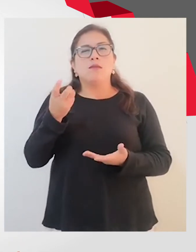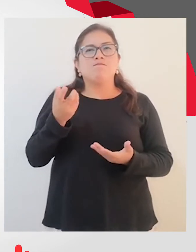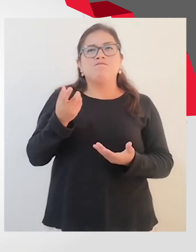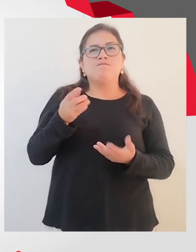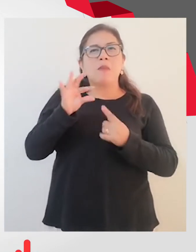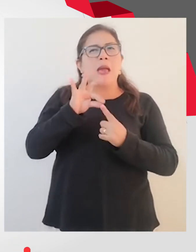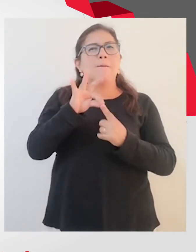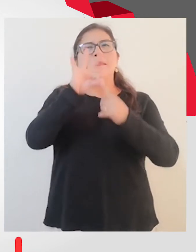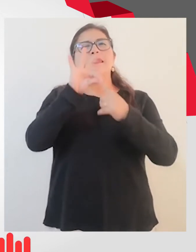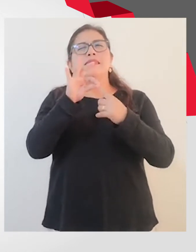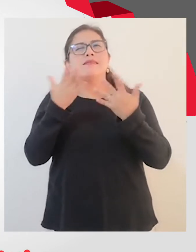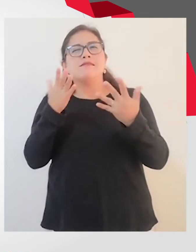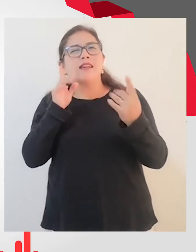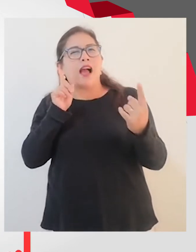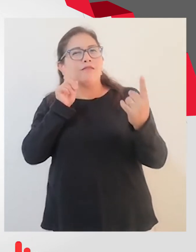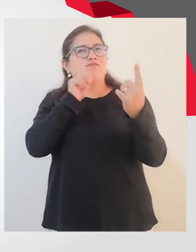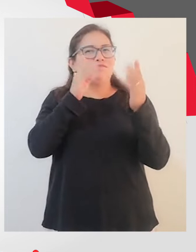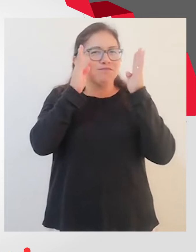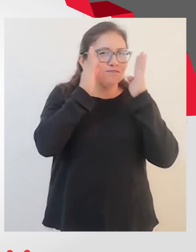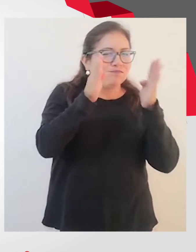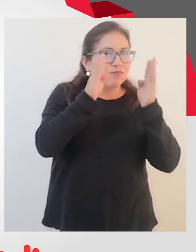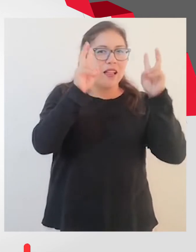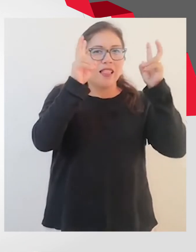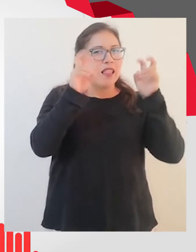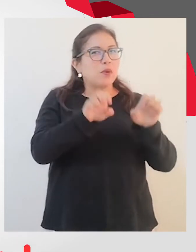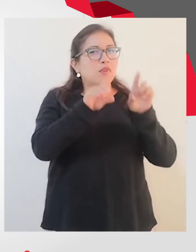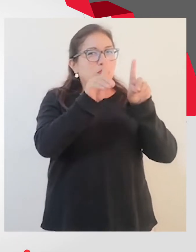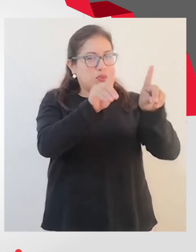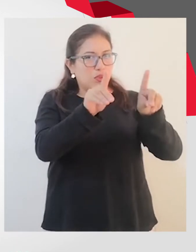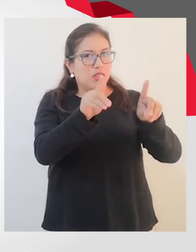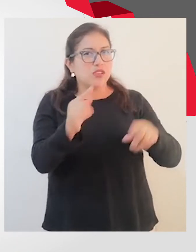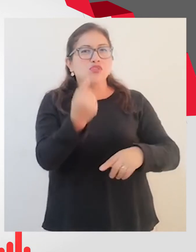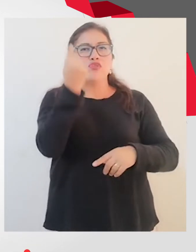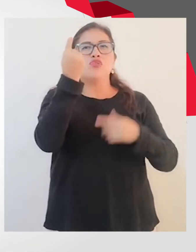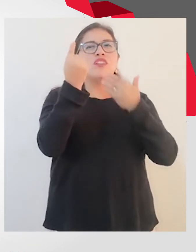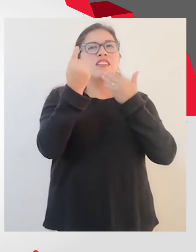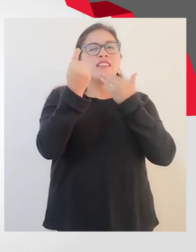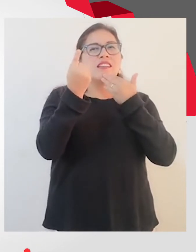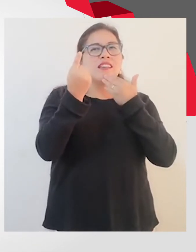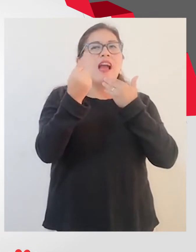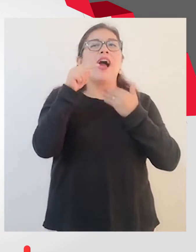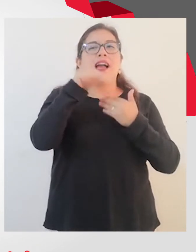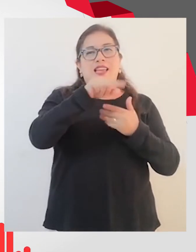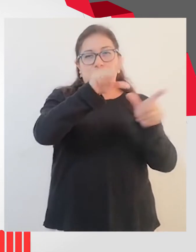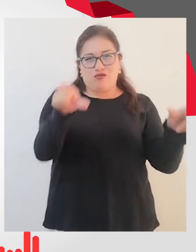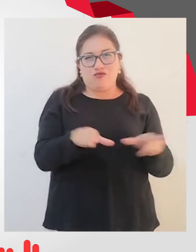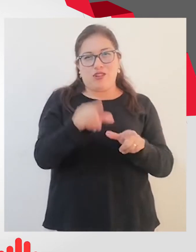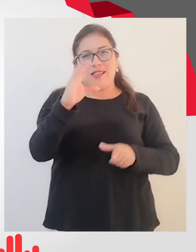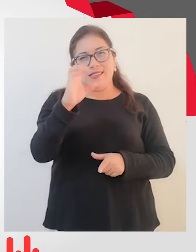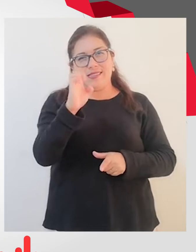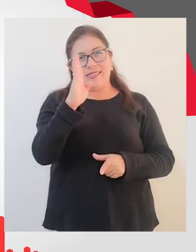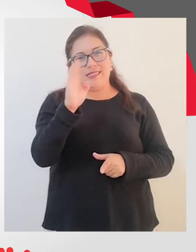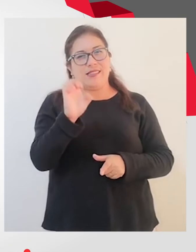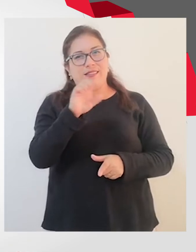tratamiento en el tema educativo que solamente lo van a recibir en el CEDES,